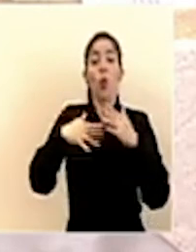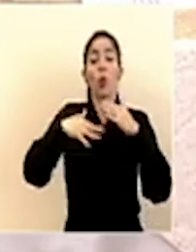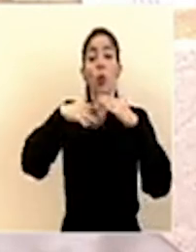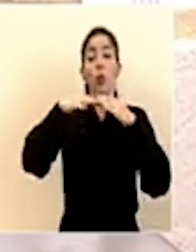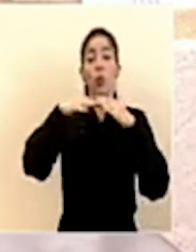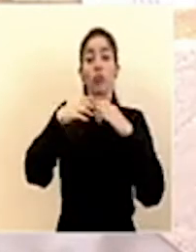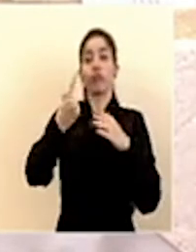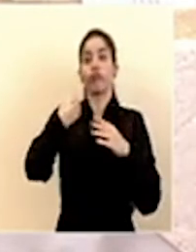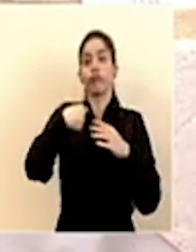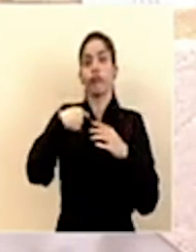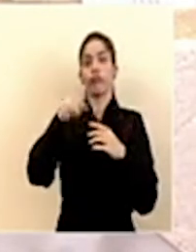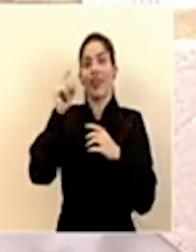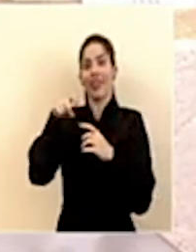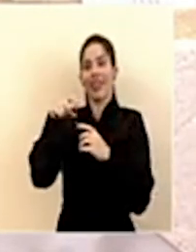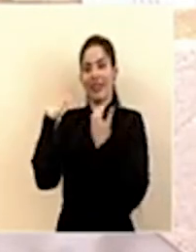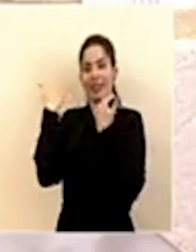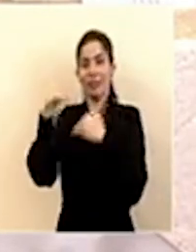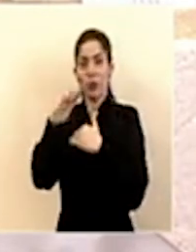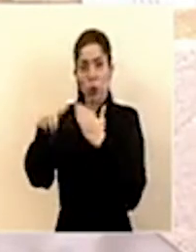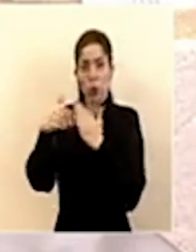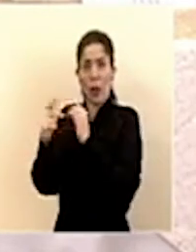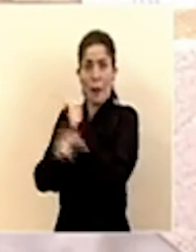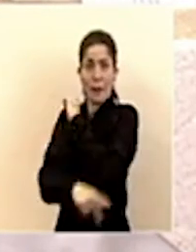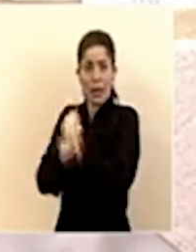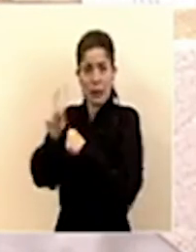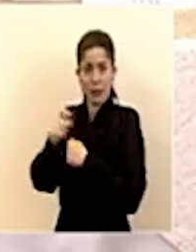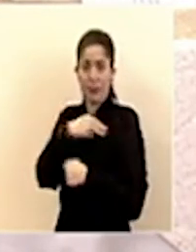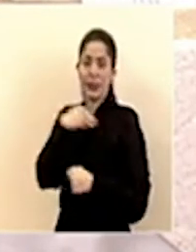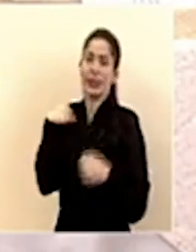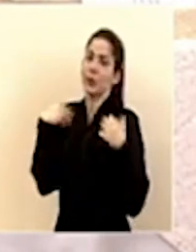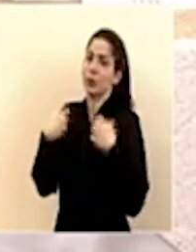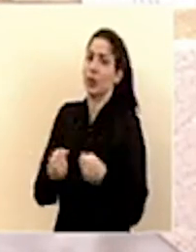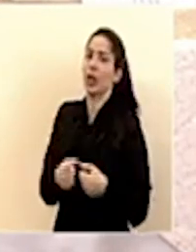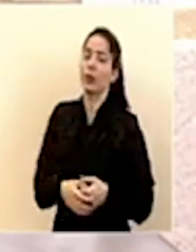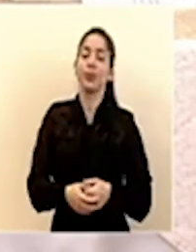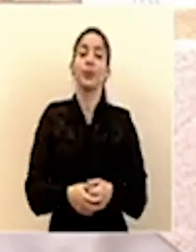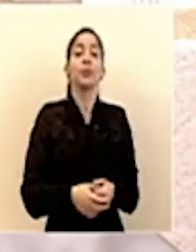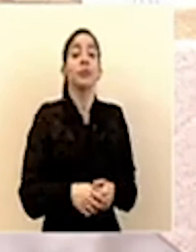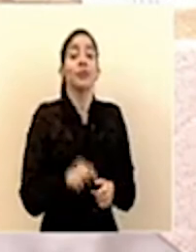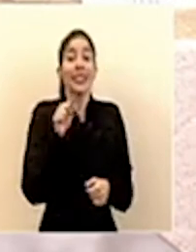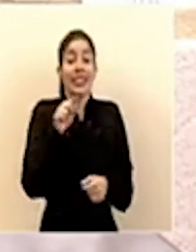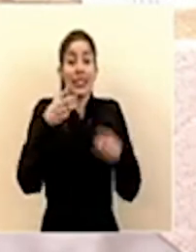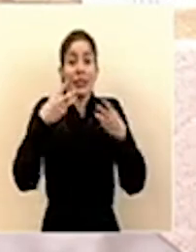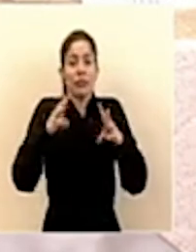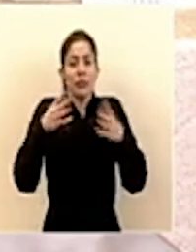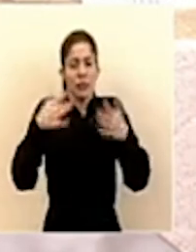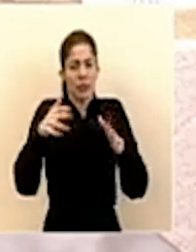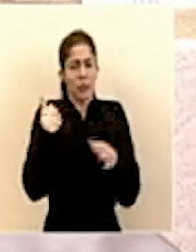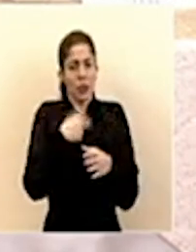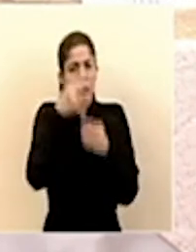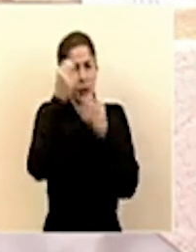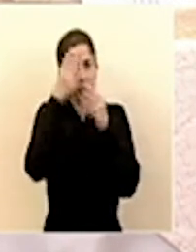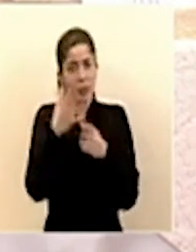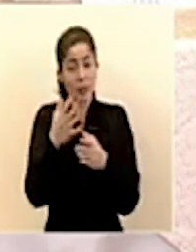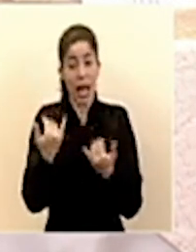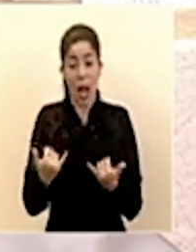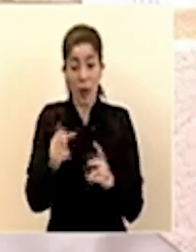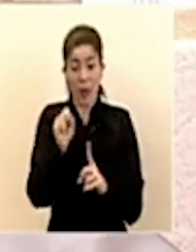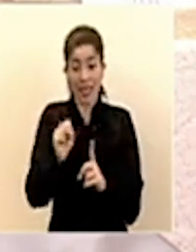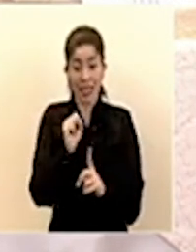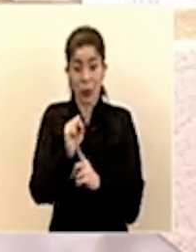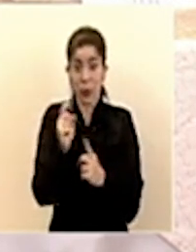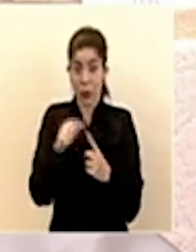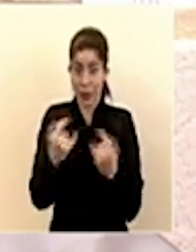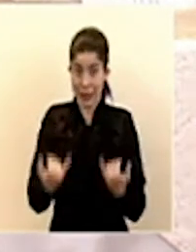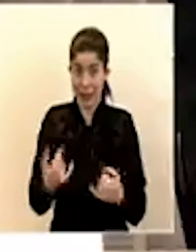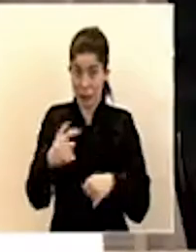esta restricción en todo el país señor ministro de salud bueno esa medida ya hemos indicado con el escenario que tenemos hasta